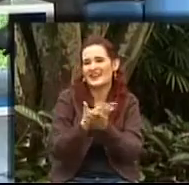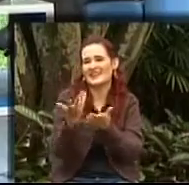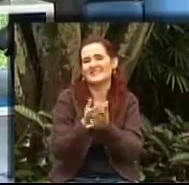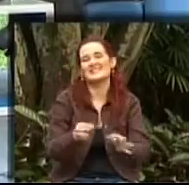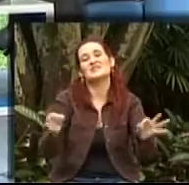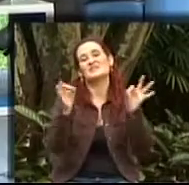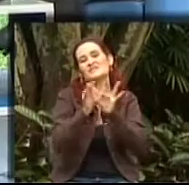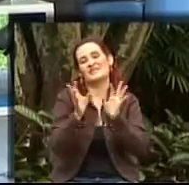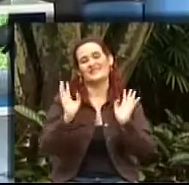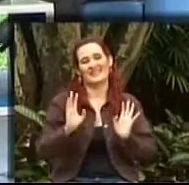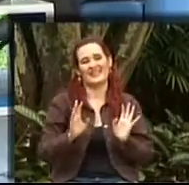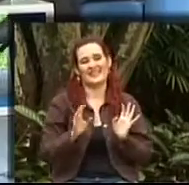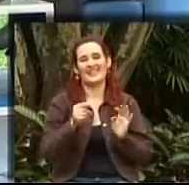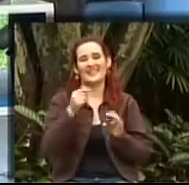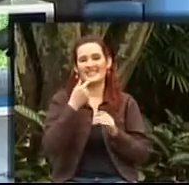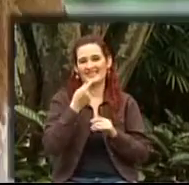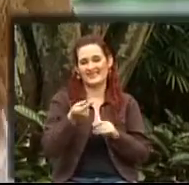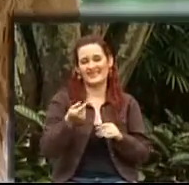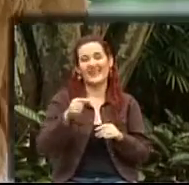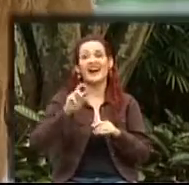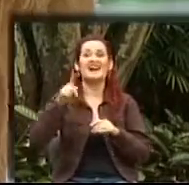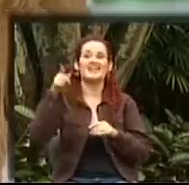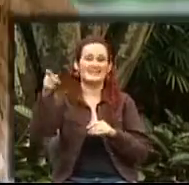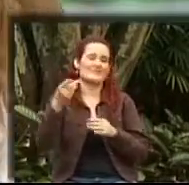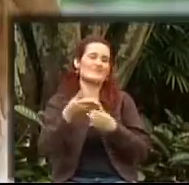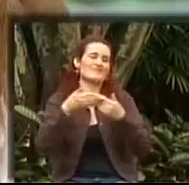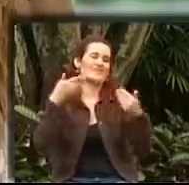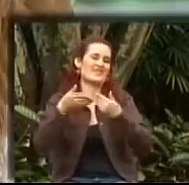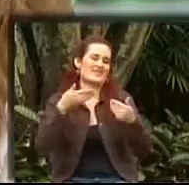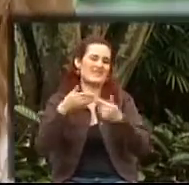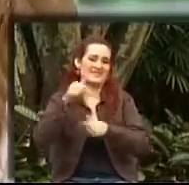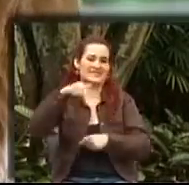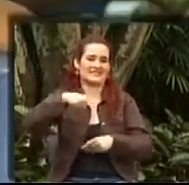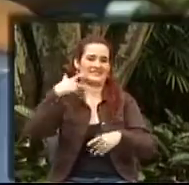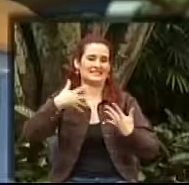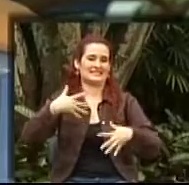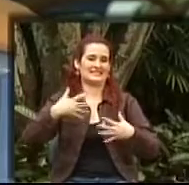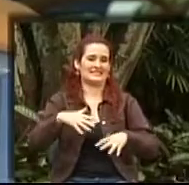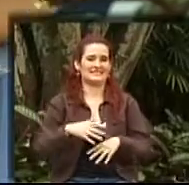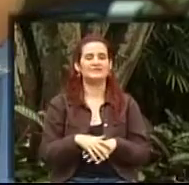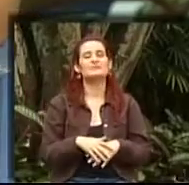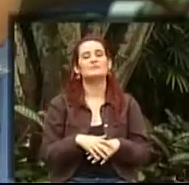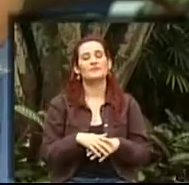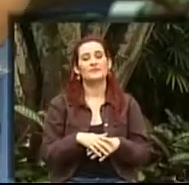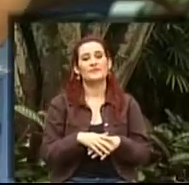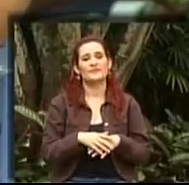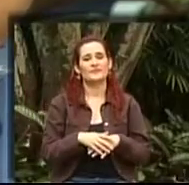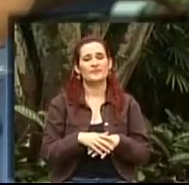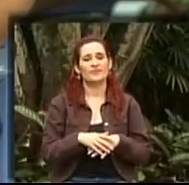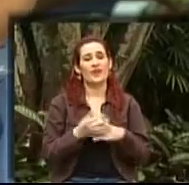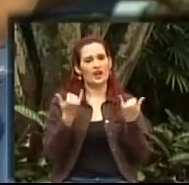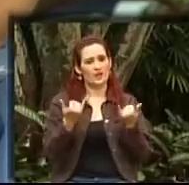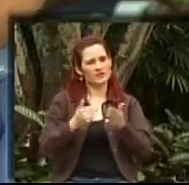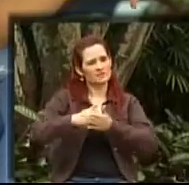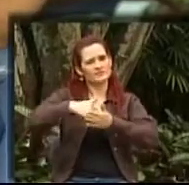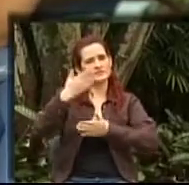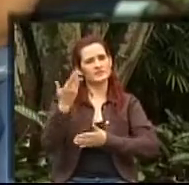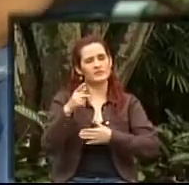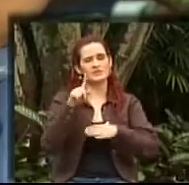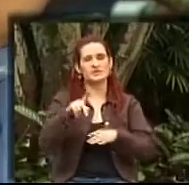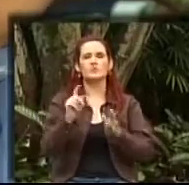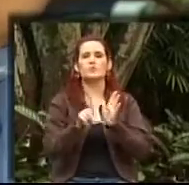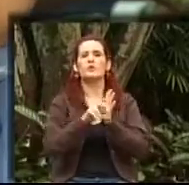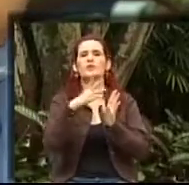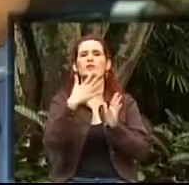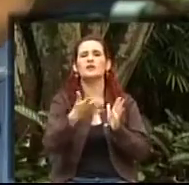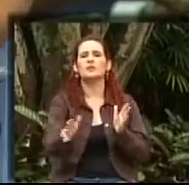importa. Sí, aclaro que es mucho más fácil detrás de cámaras. Simena, empecemos con este punto de partida, política